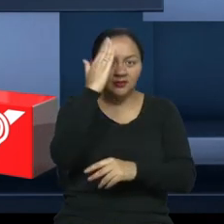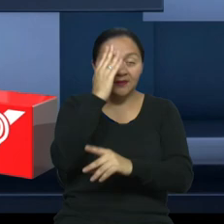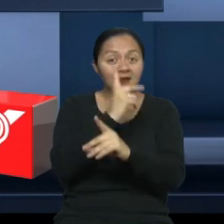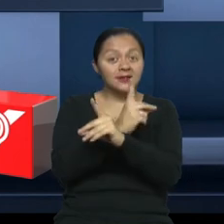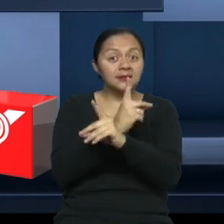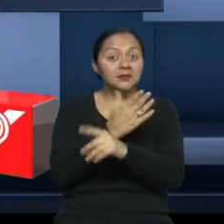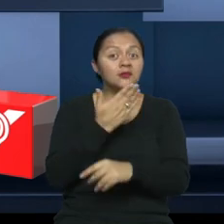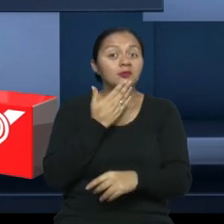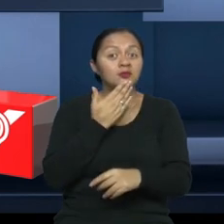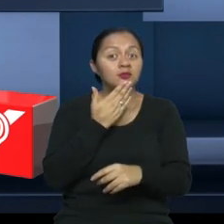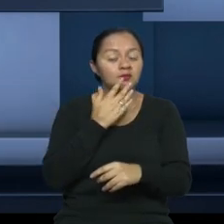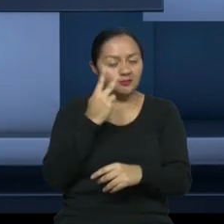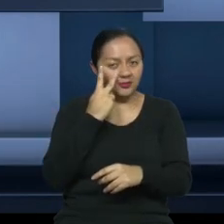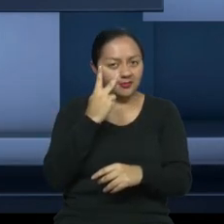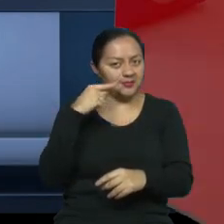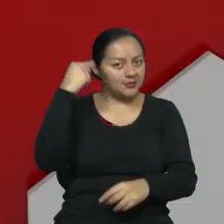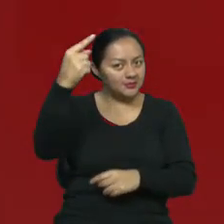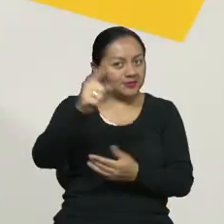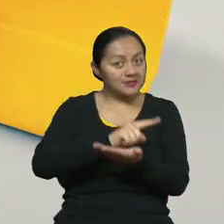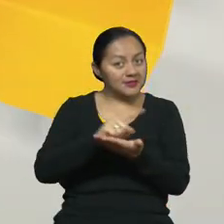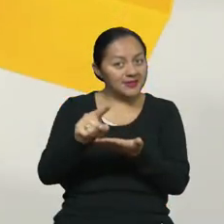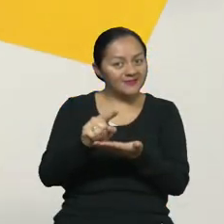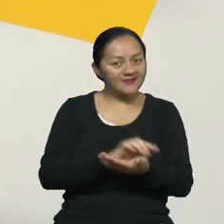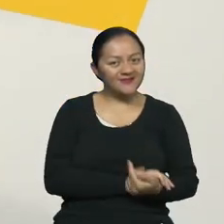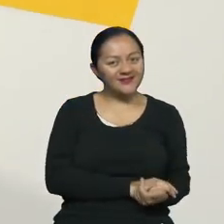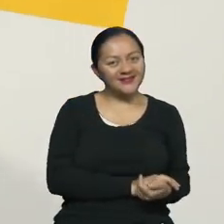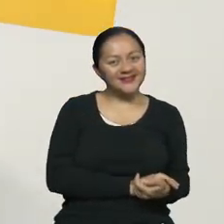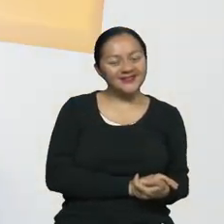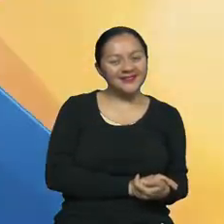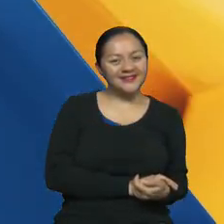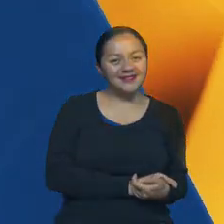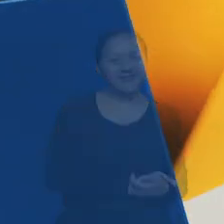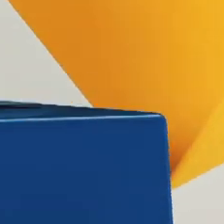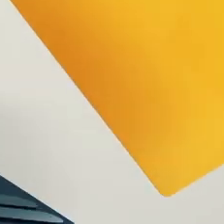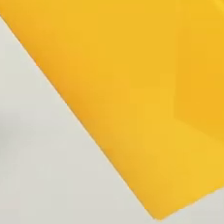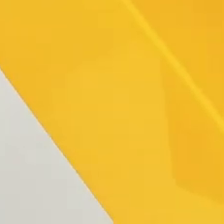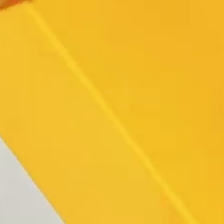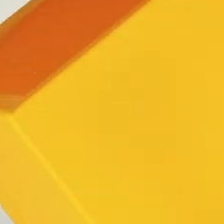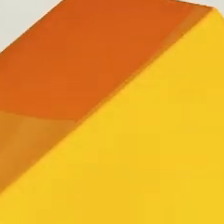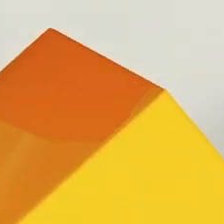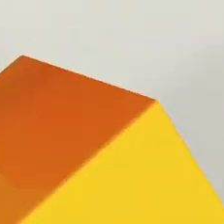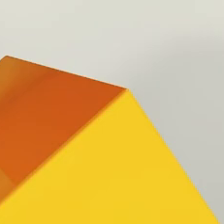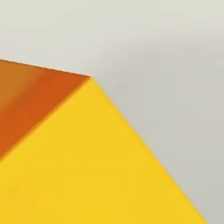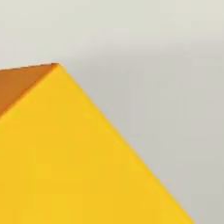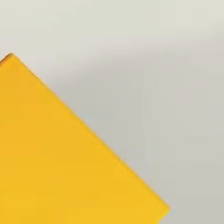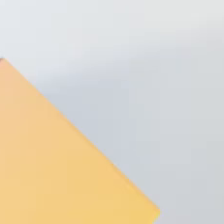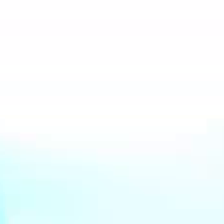de las discapacidades. Hasta la próxima semana. Música Música